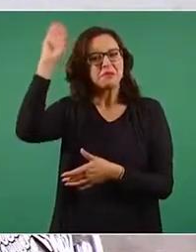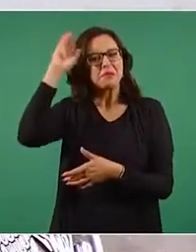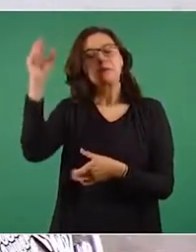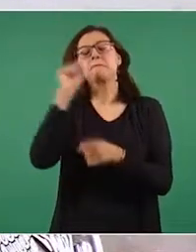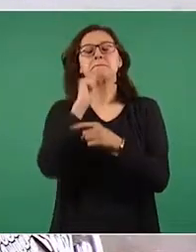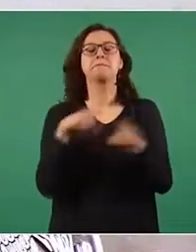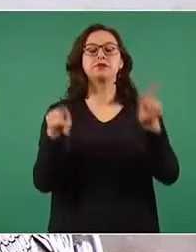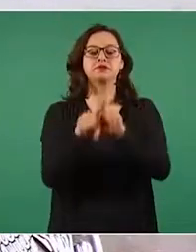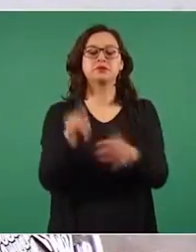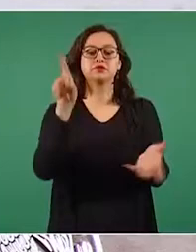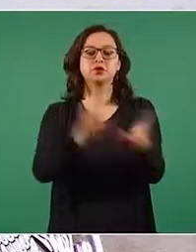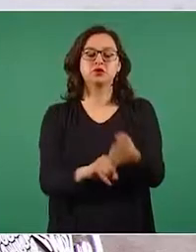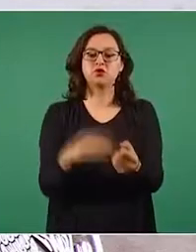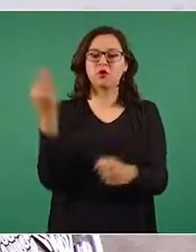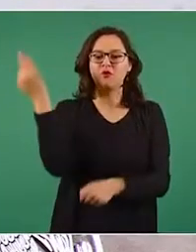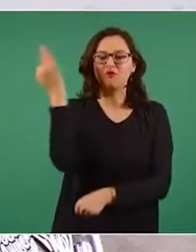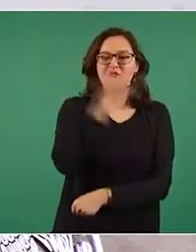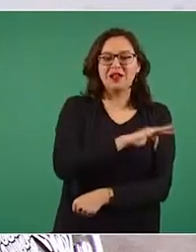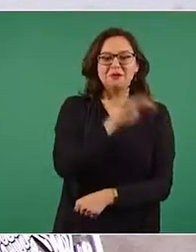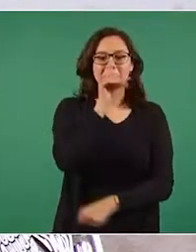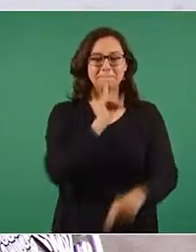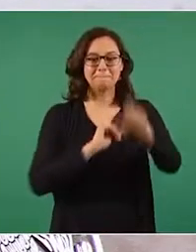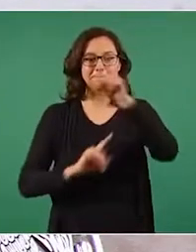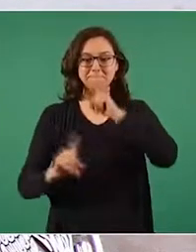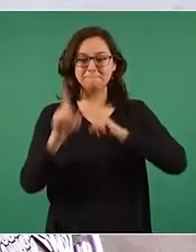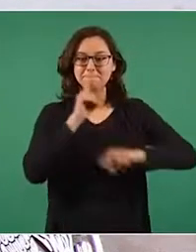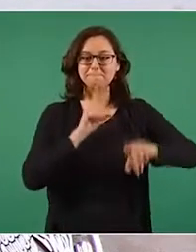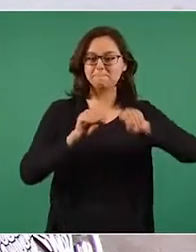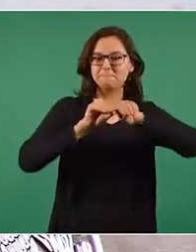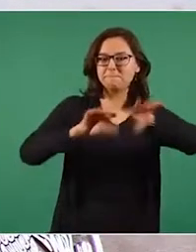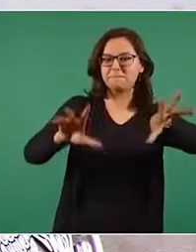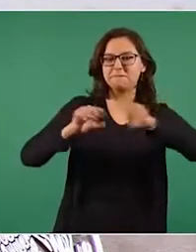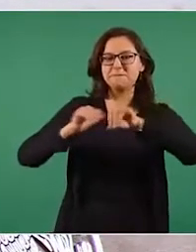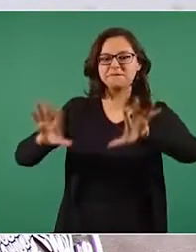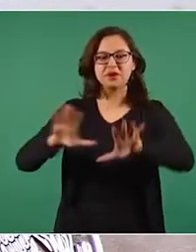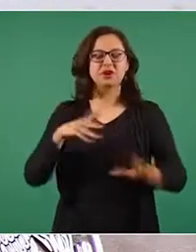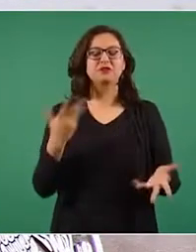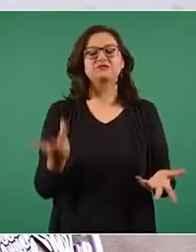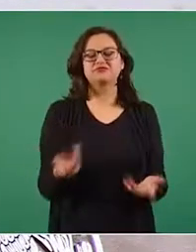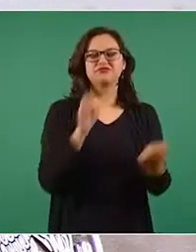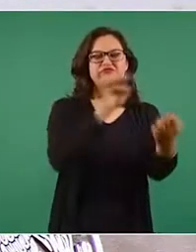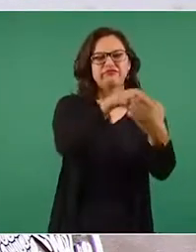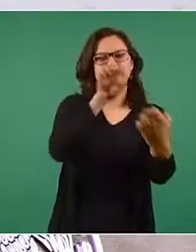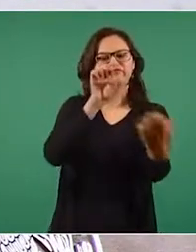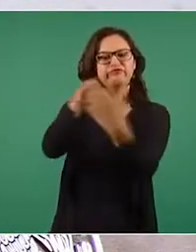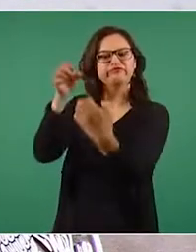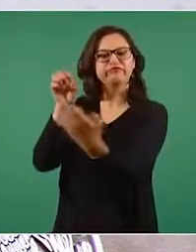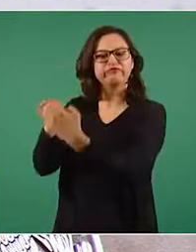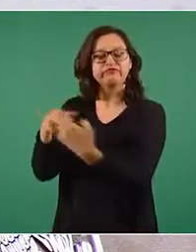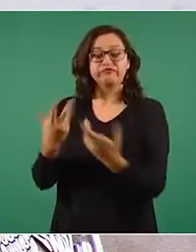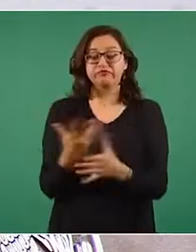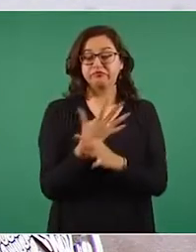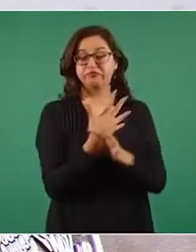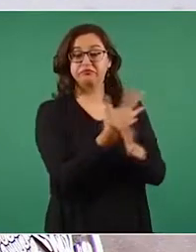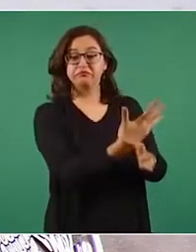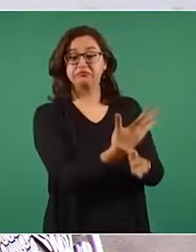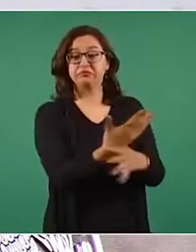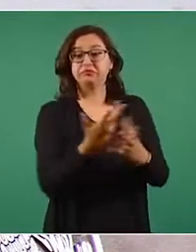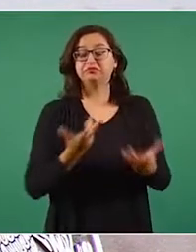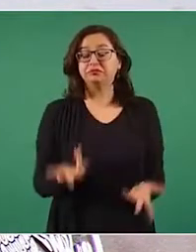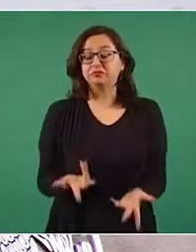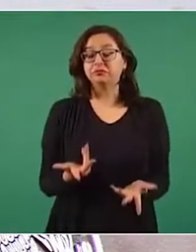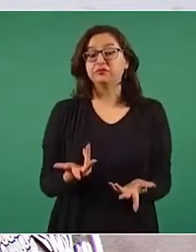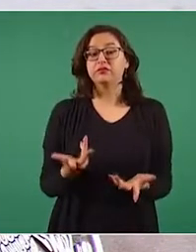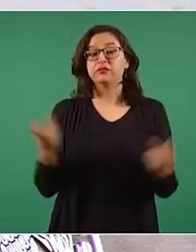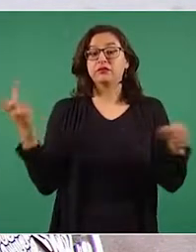que intentan engañar a los lectores. La nota dice que el gobierno no ha cumplido su promesa de respaldar el